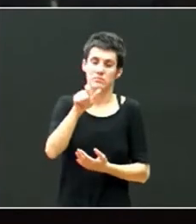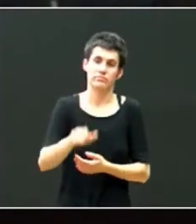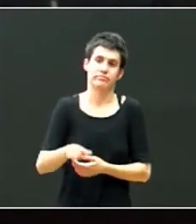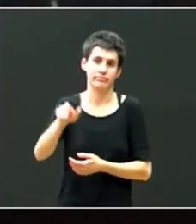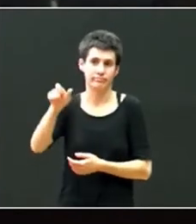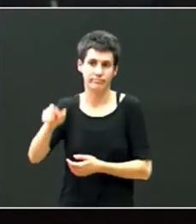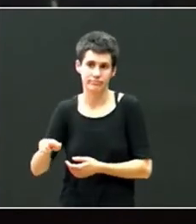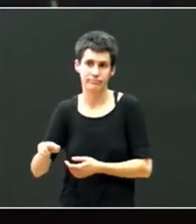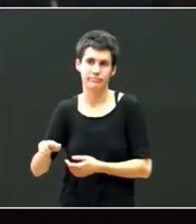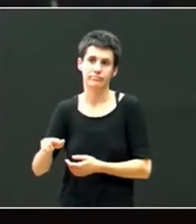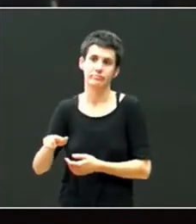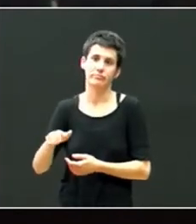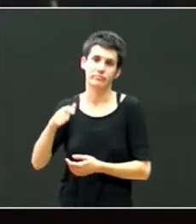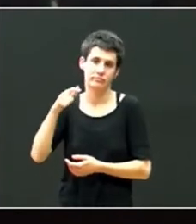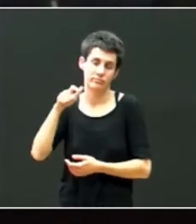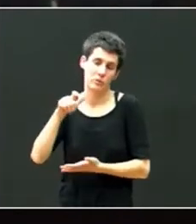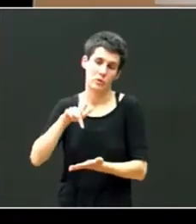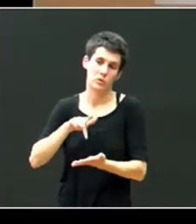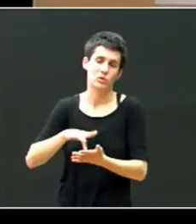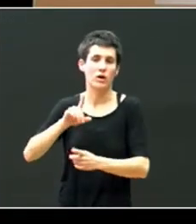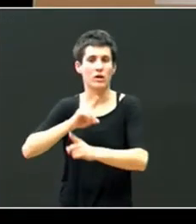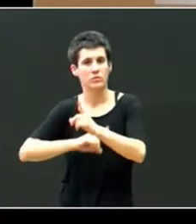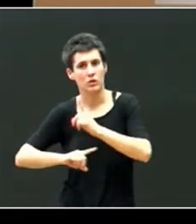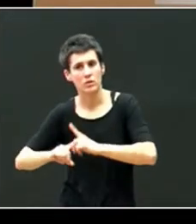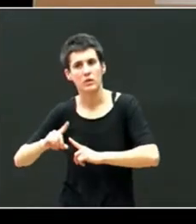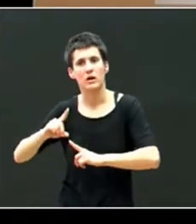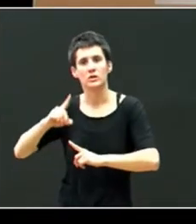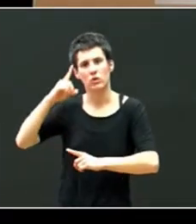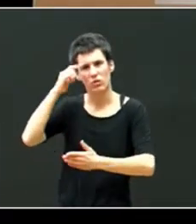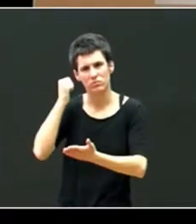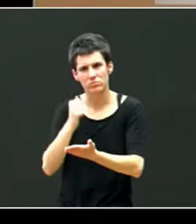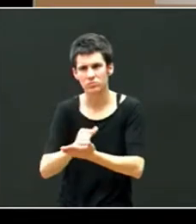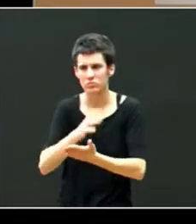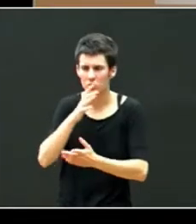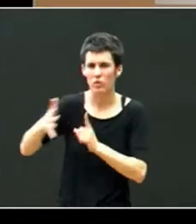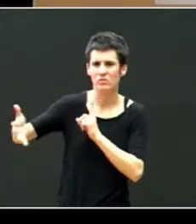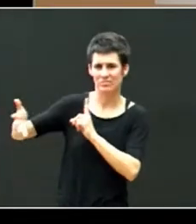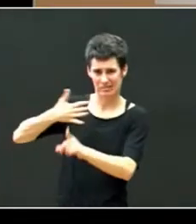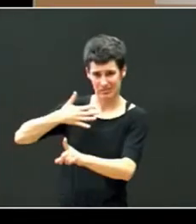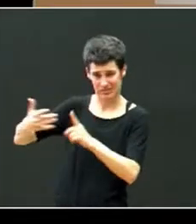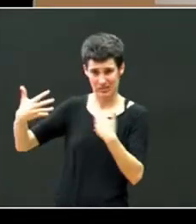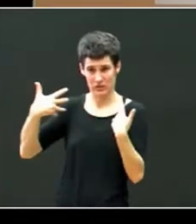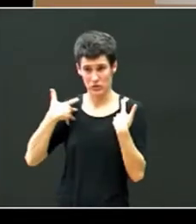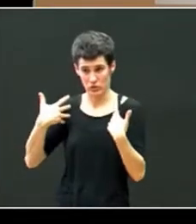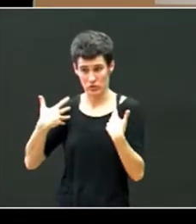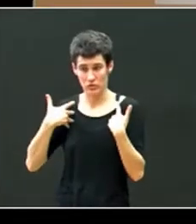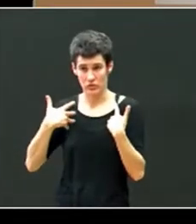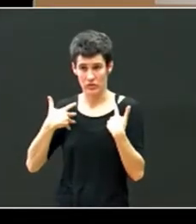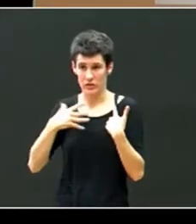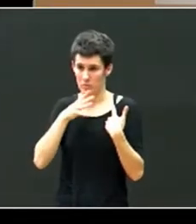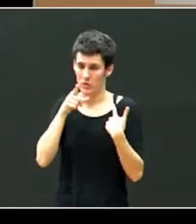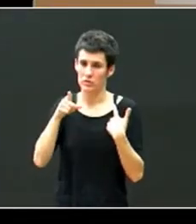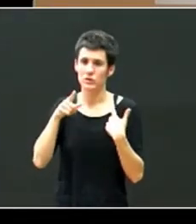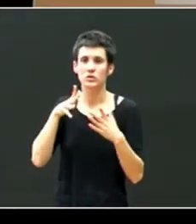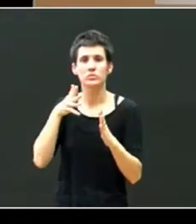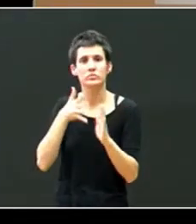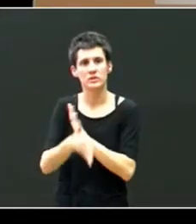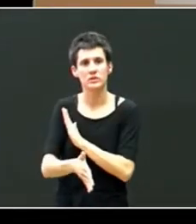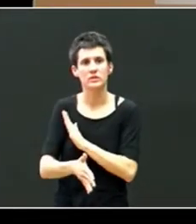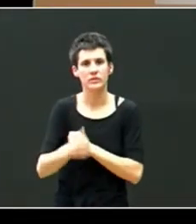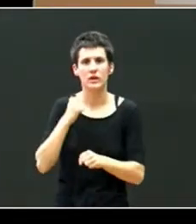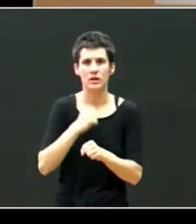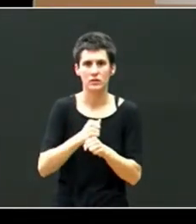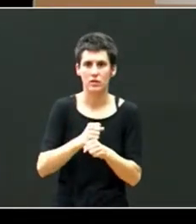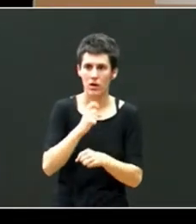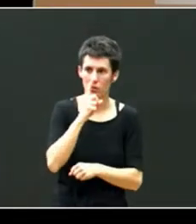dificultades sino menores dañados dañados por los malos tratos porque esto va a requerir un proceso muy largo de trabajo que se puede prolongar años